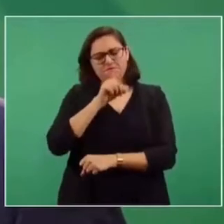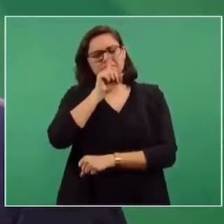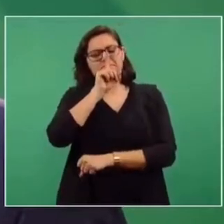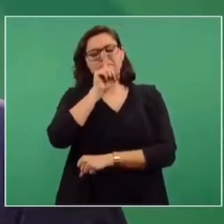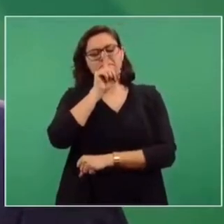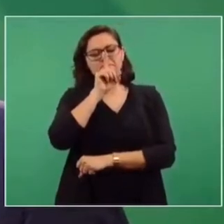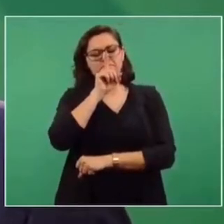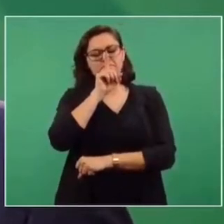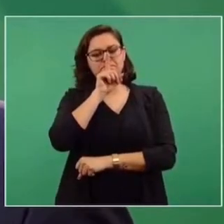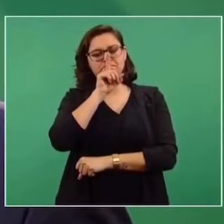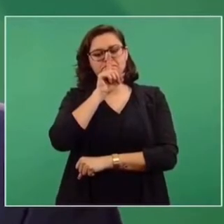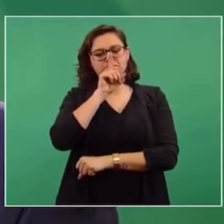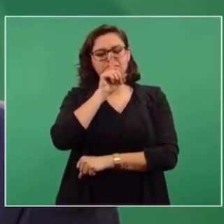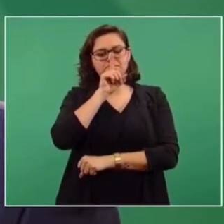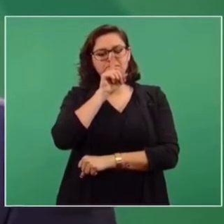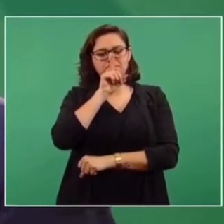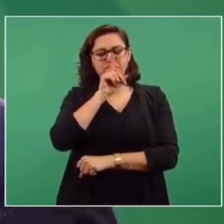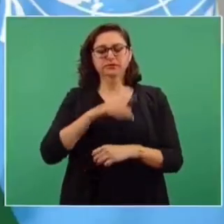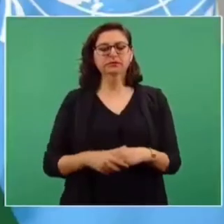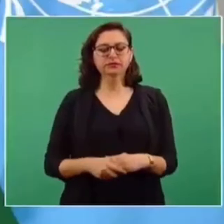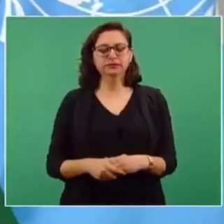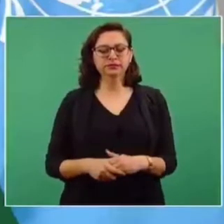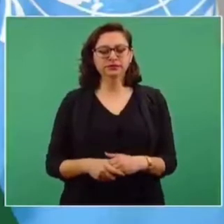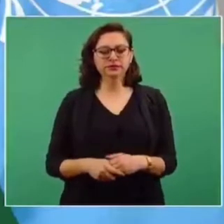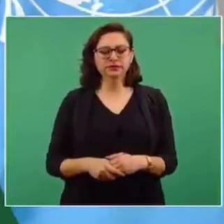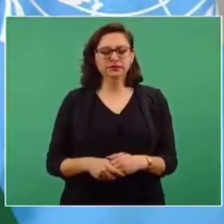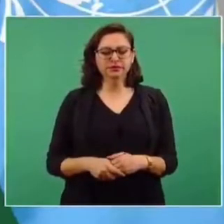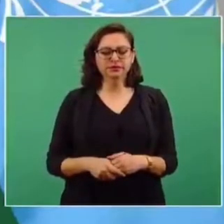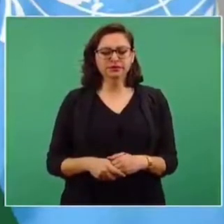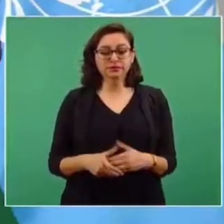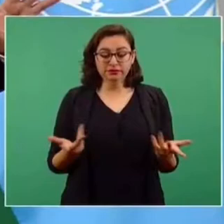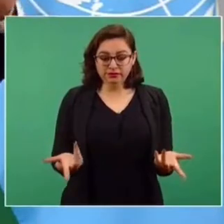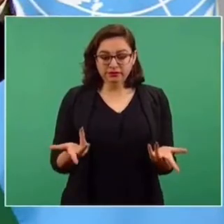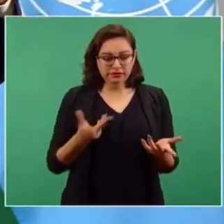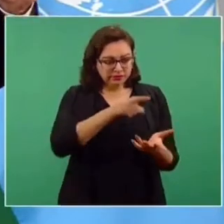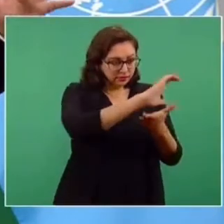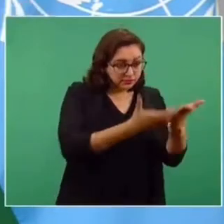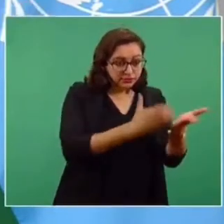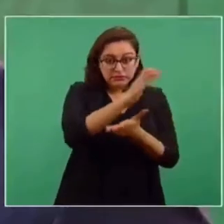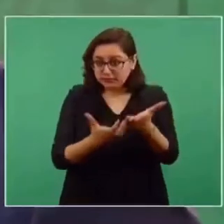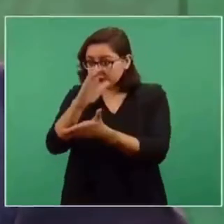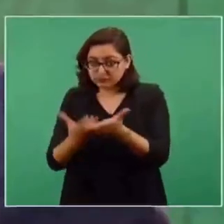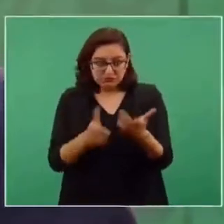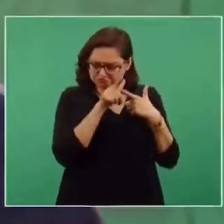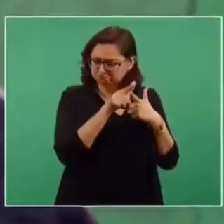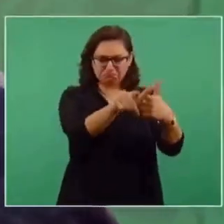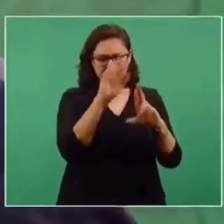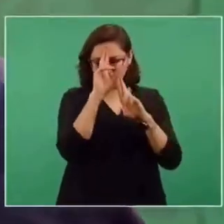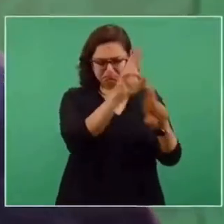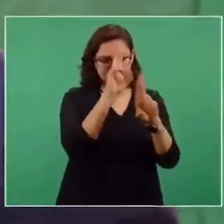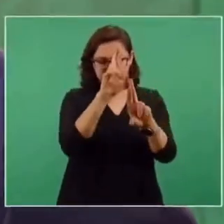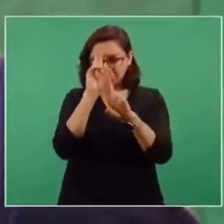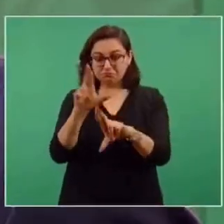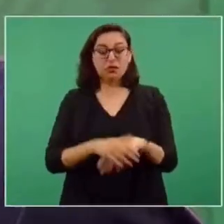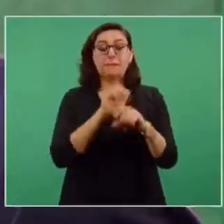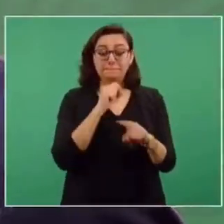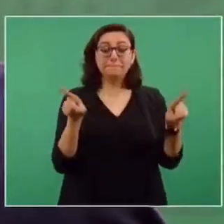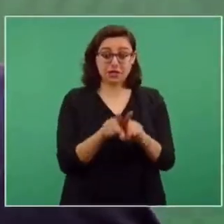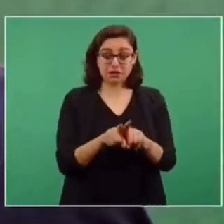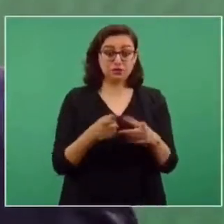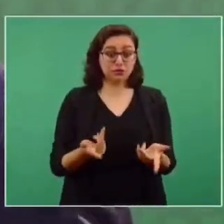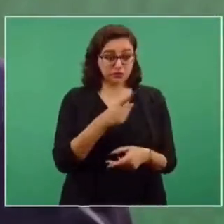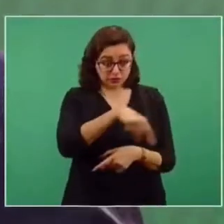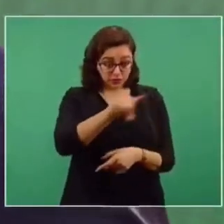de energéticos. Se van a respetar los contratos, incluso en este asunto, los que tienen los contratos